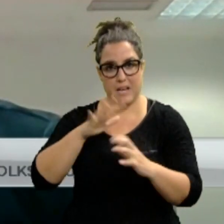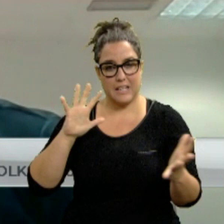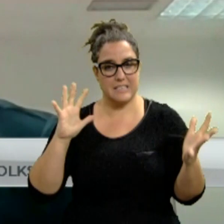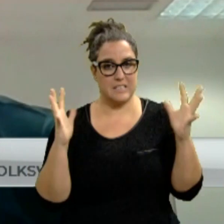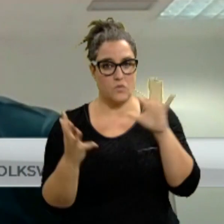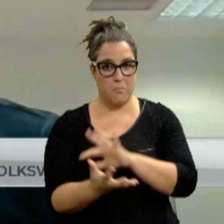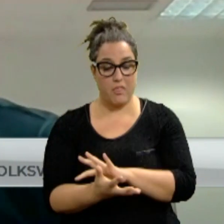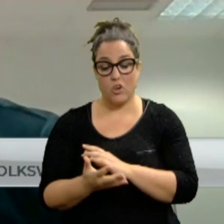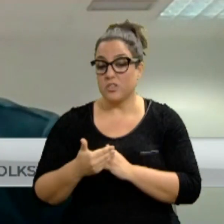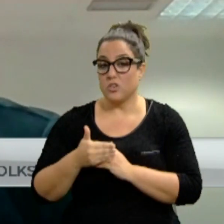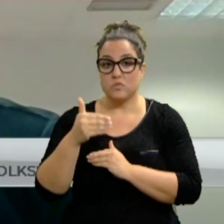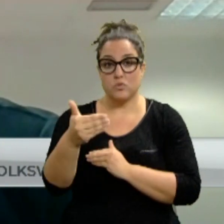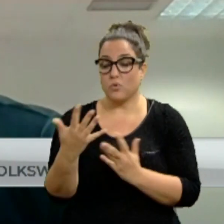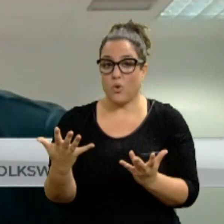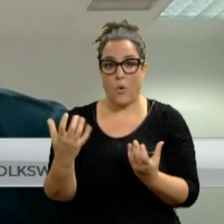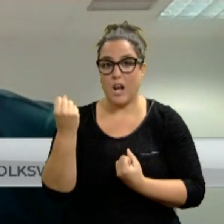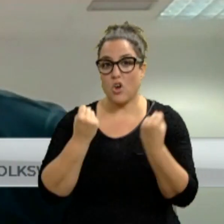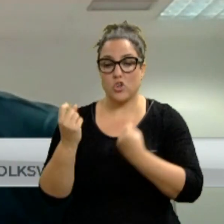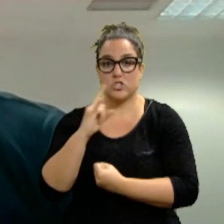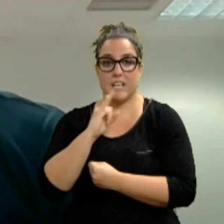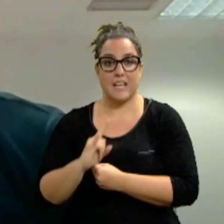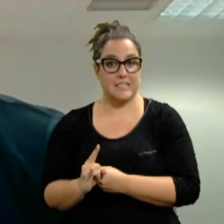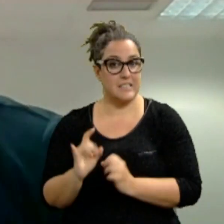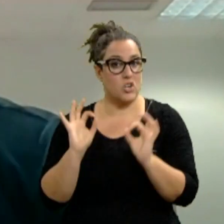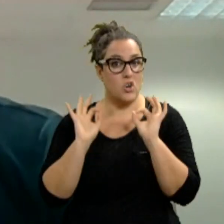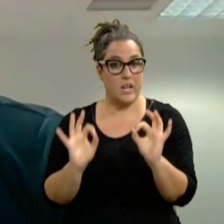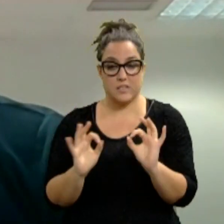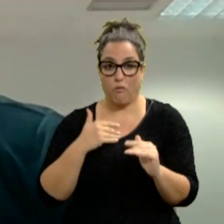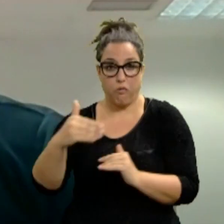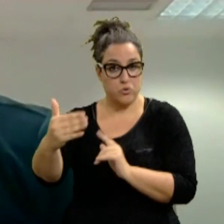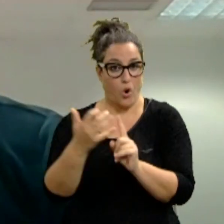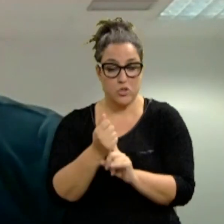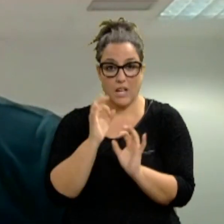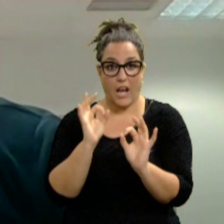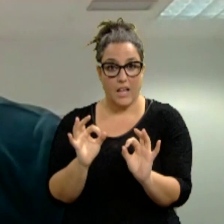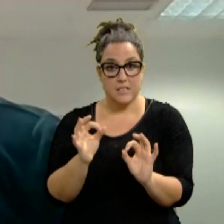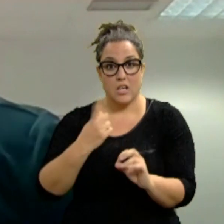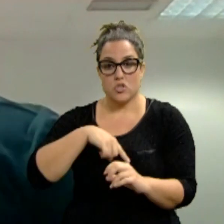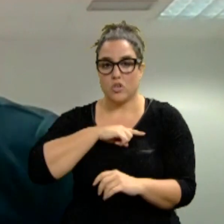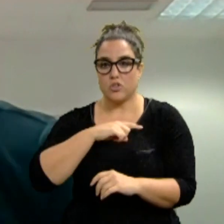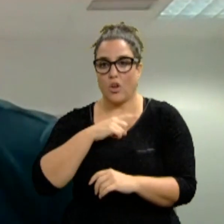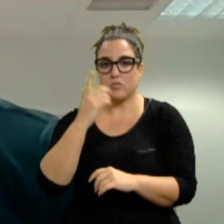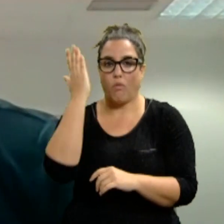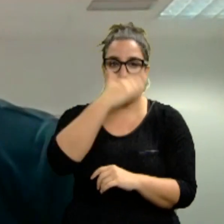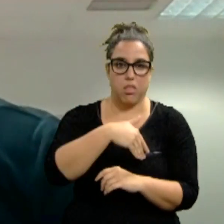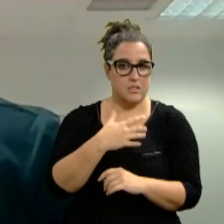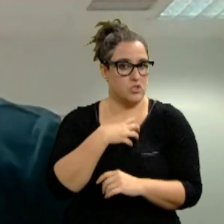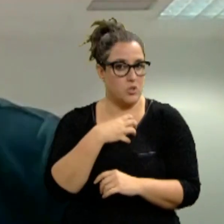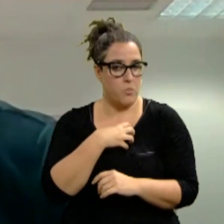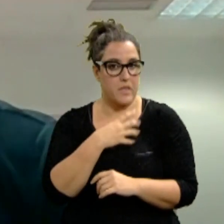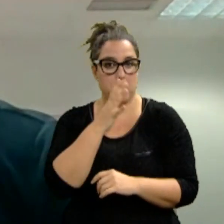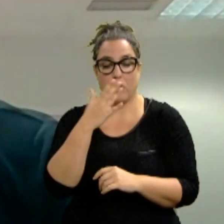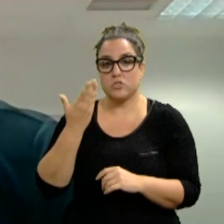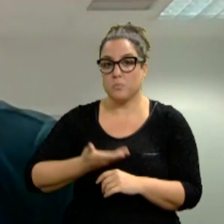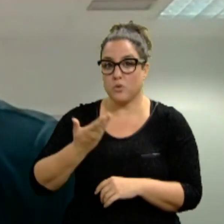y el futuro pasa por el coche eléctrico y la electromovilidad. Este es el futuro y futuro que no nos podemos despistar. Por eso es importante y quiero